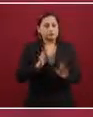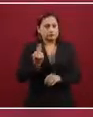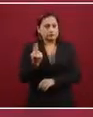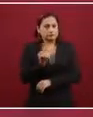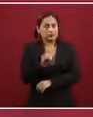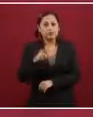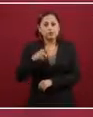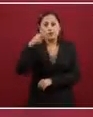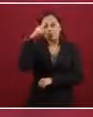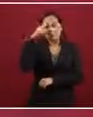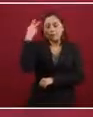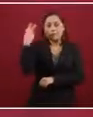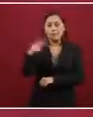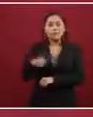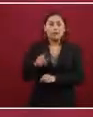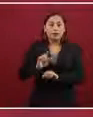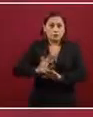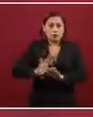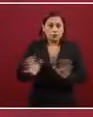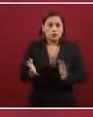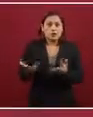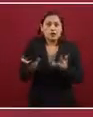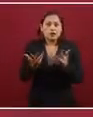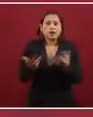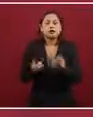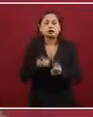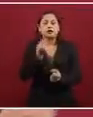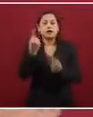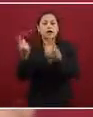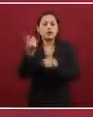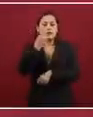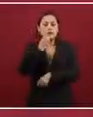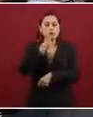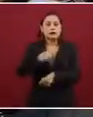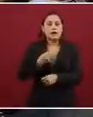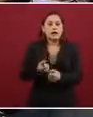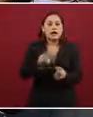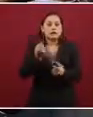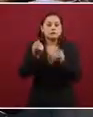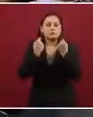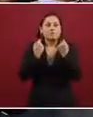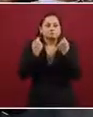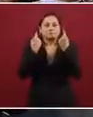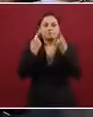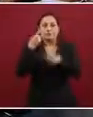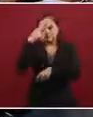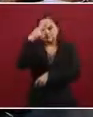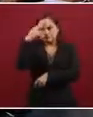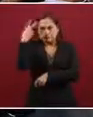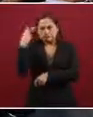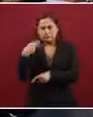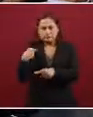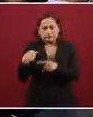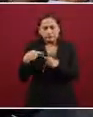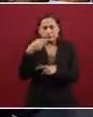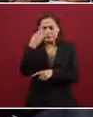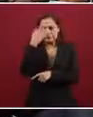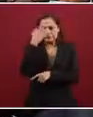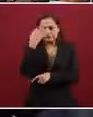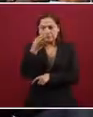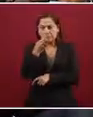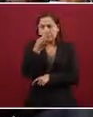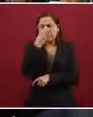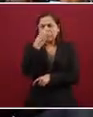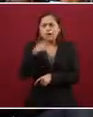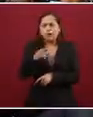Se nos ha dicho incluso que ha sorprendido que México en tan corto tiempo esté aplicando esta acción.